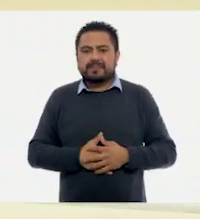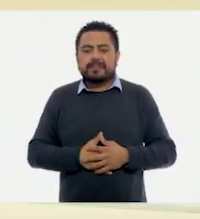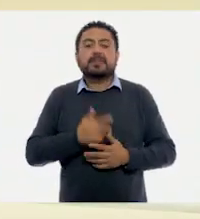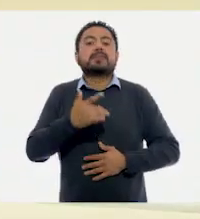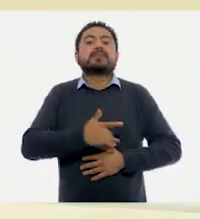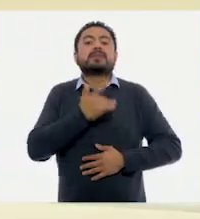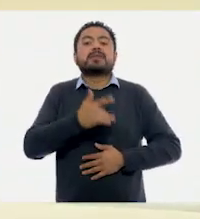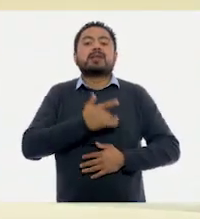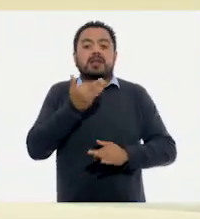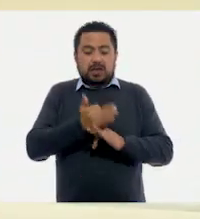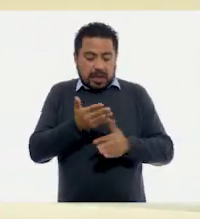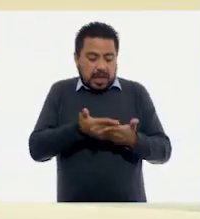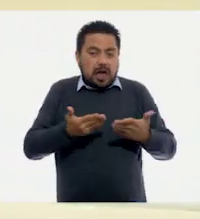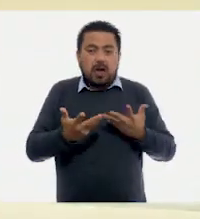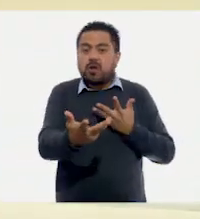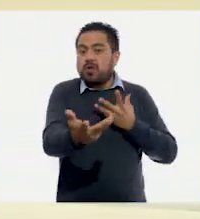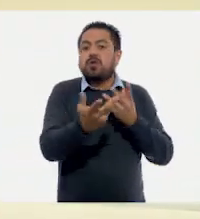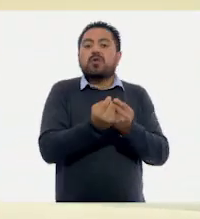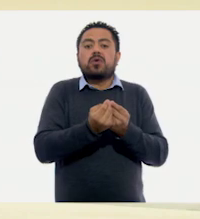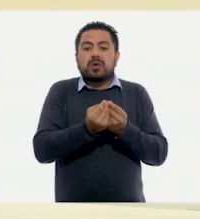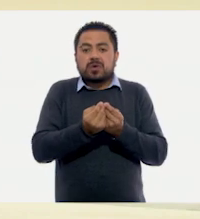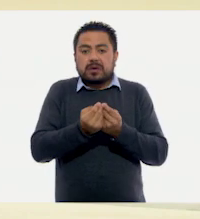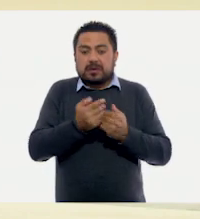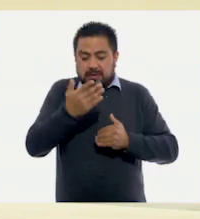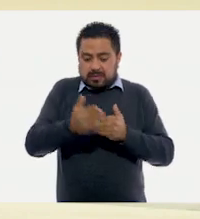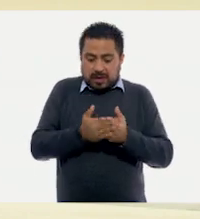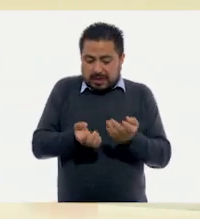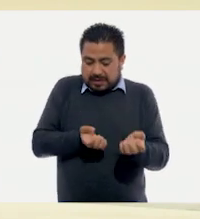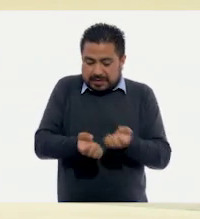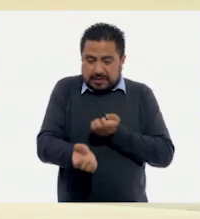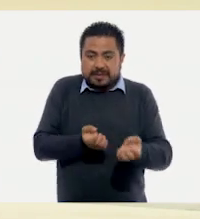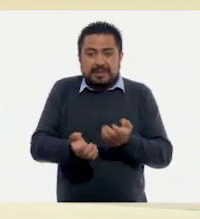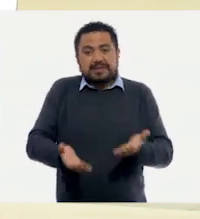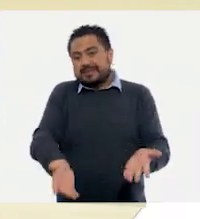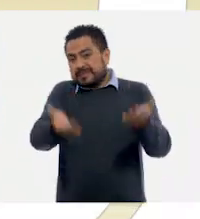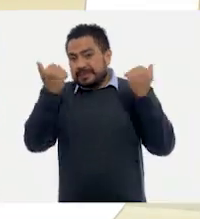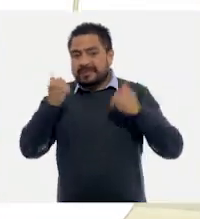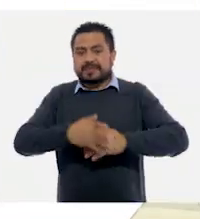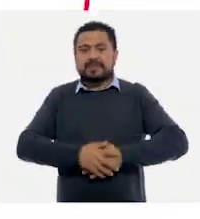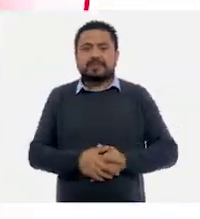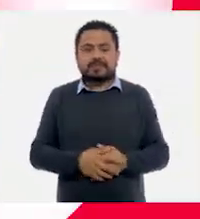les parece si ahora hacemos juntas y juntos la siguiente pausa activa? ¡Vamos!